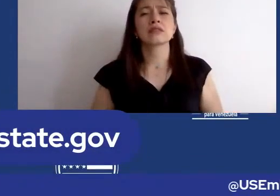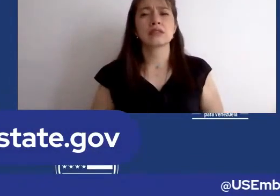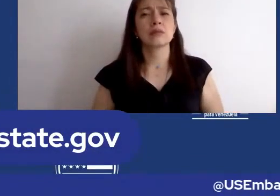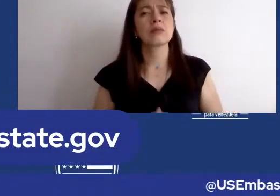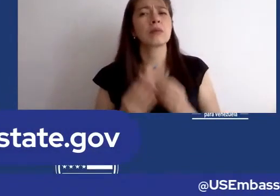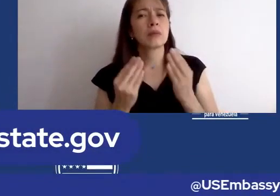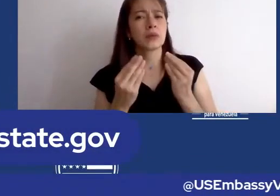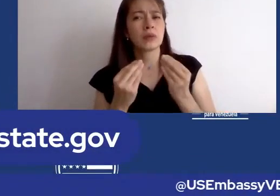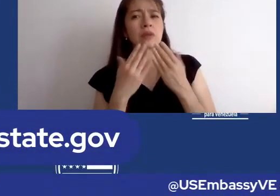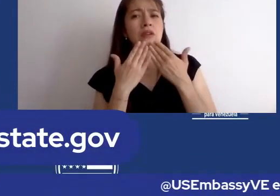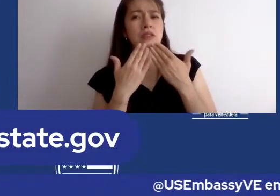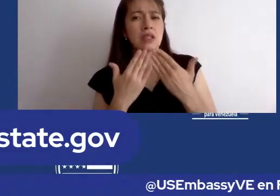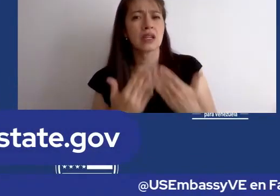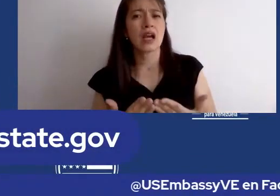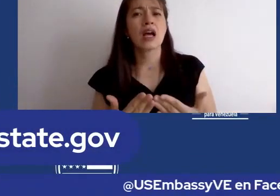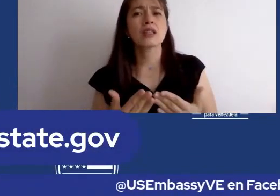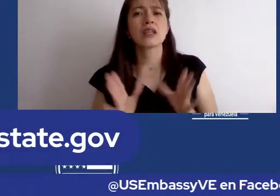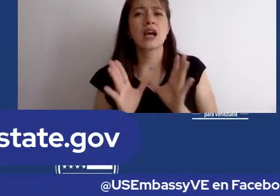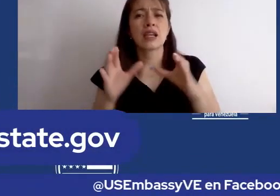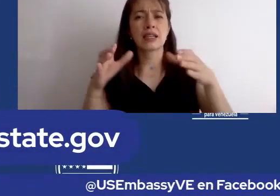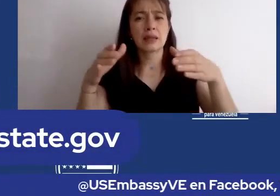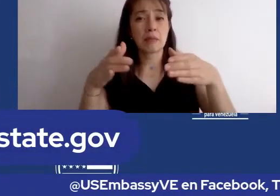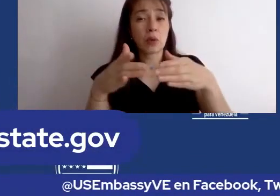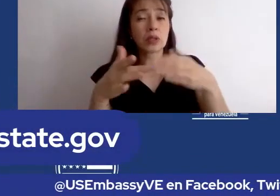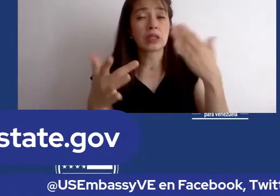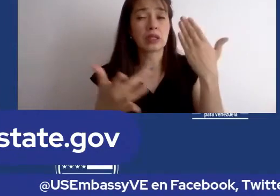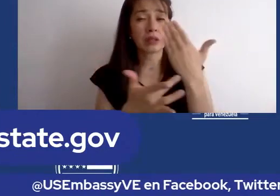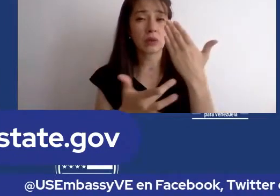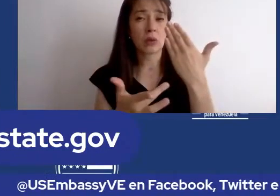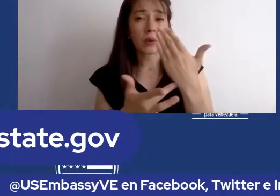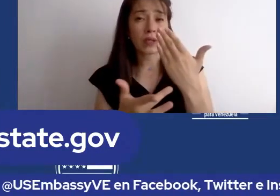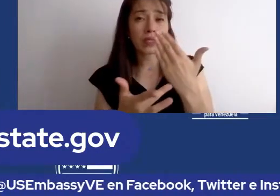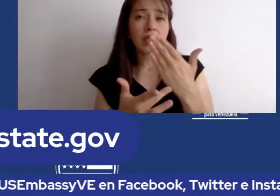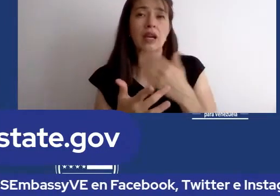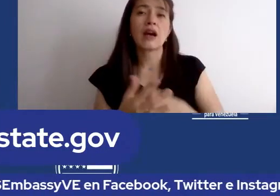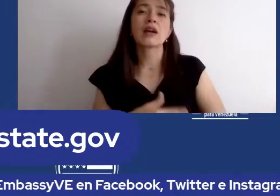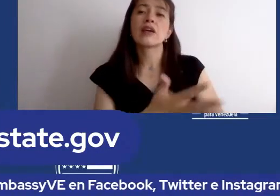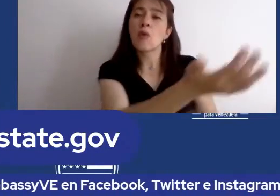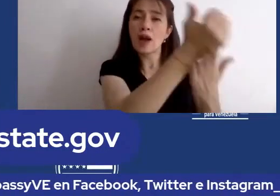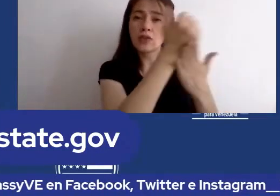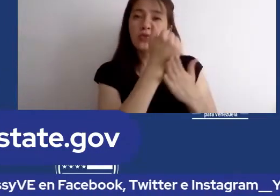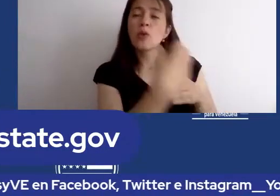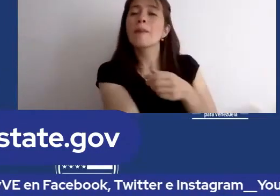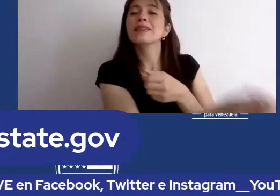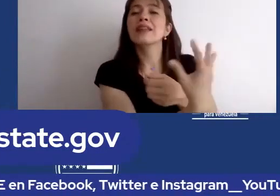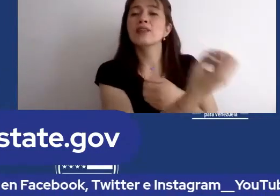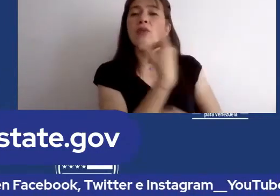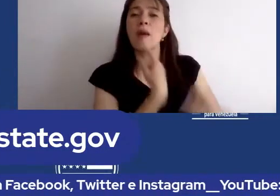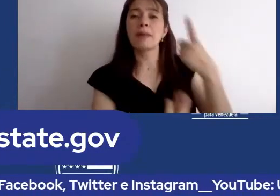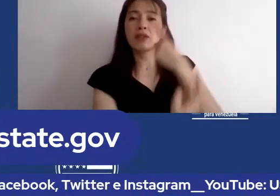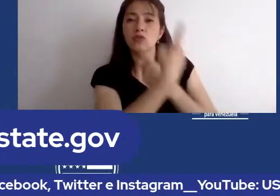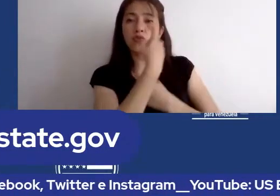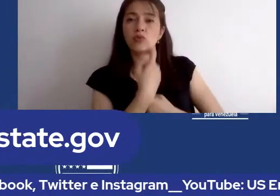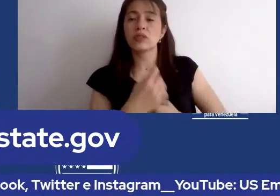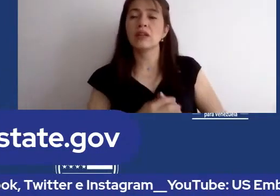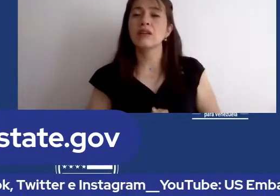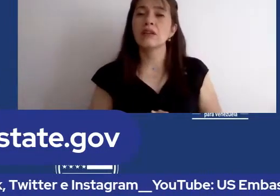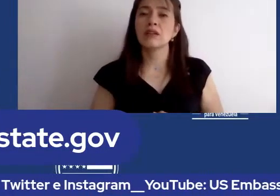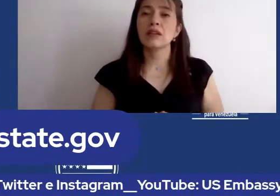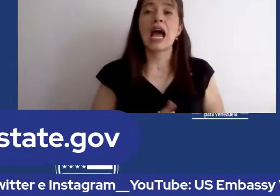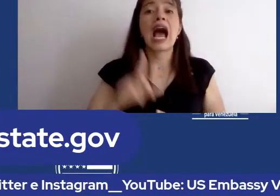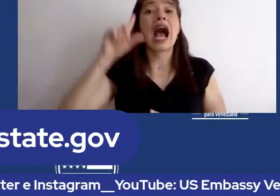gracias a nuestro equipo de tecnología para poner este, esto es el email solamente para